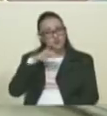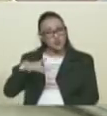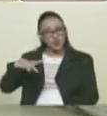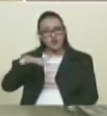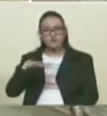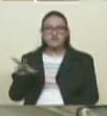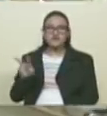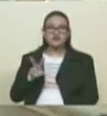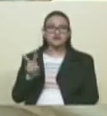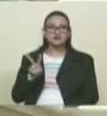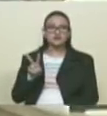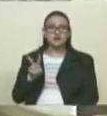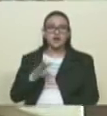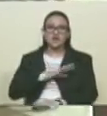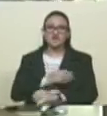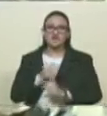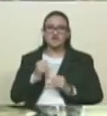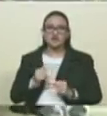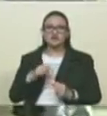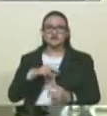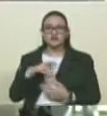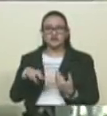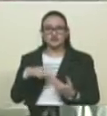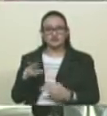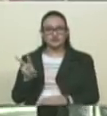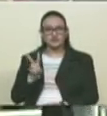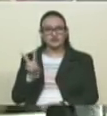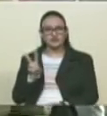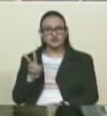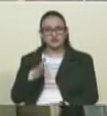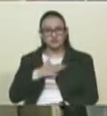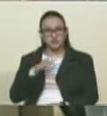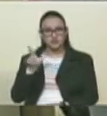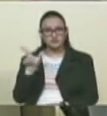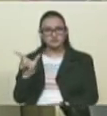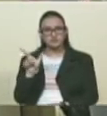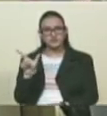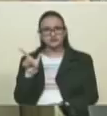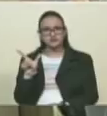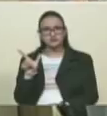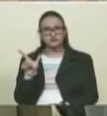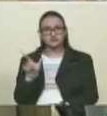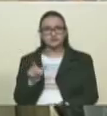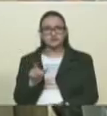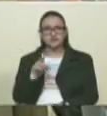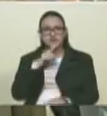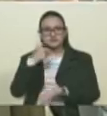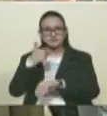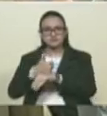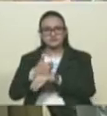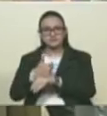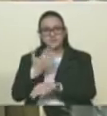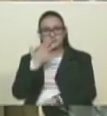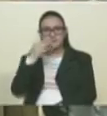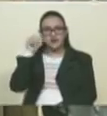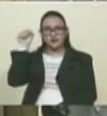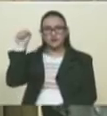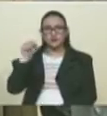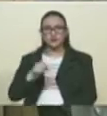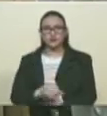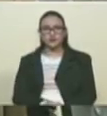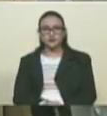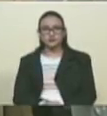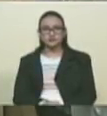La fuerza de la Revolución Venezolana, el Partido Socialista Unido de Venezuela, presidido por Nicolás Maduro